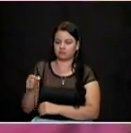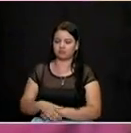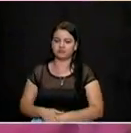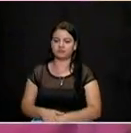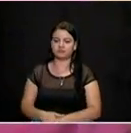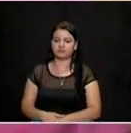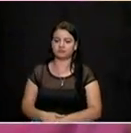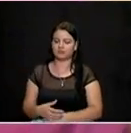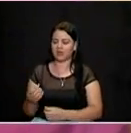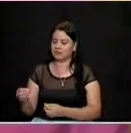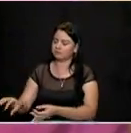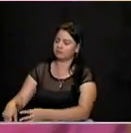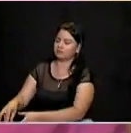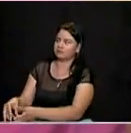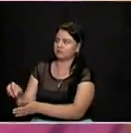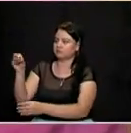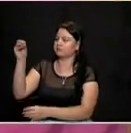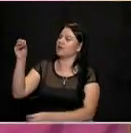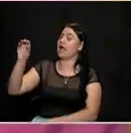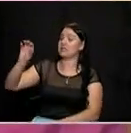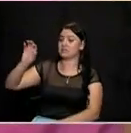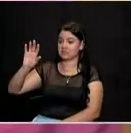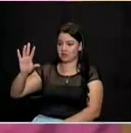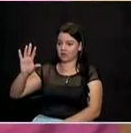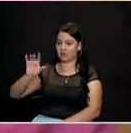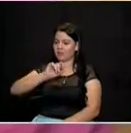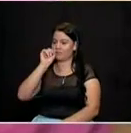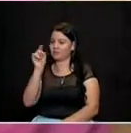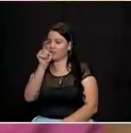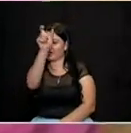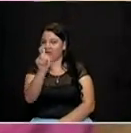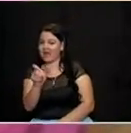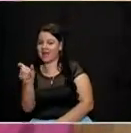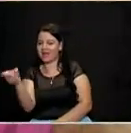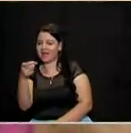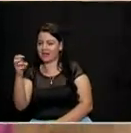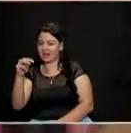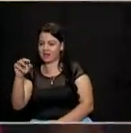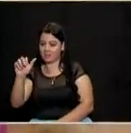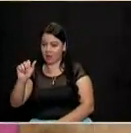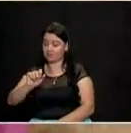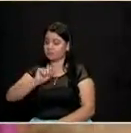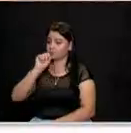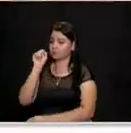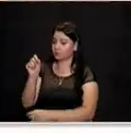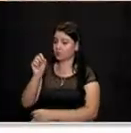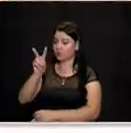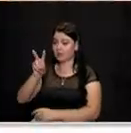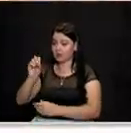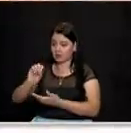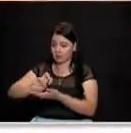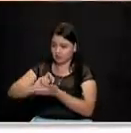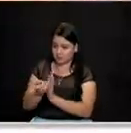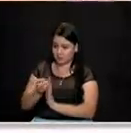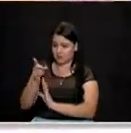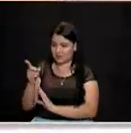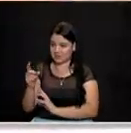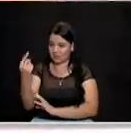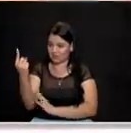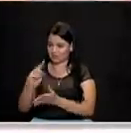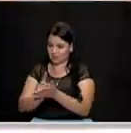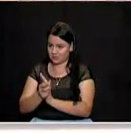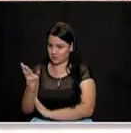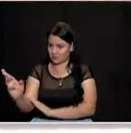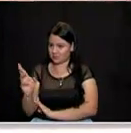número 5. Su pregunta es para la doctora Gema. Tiene 20 segundos para hacerla y ella tiene un minuto para